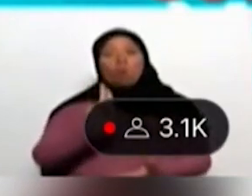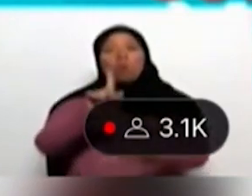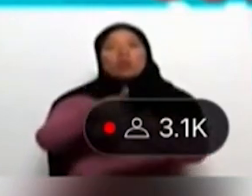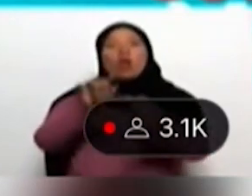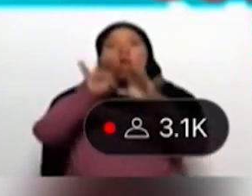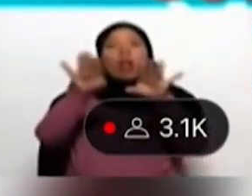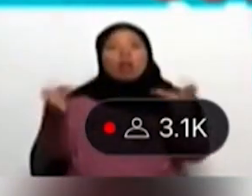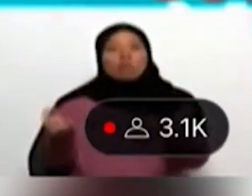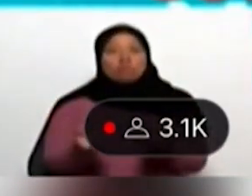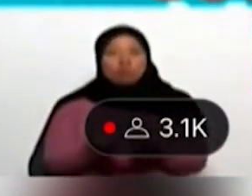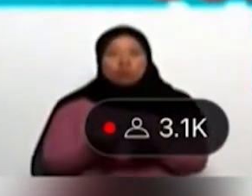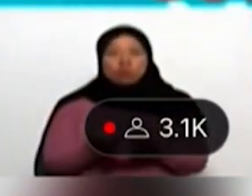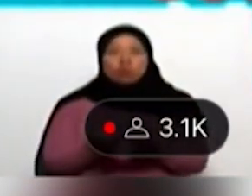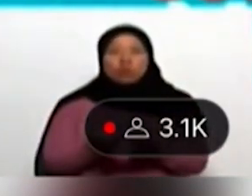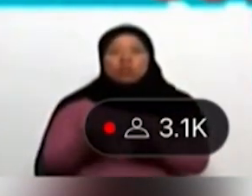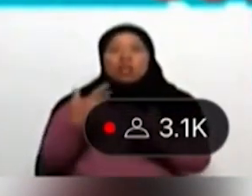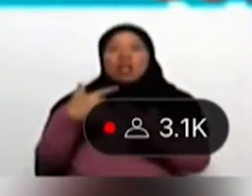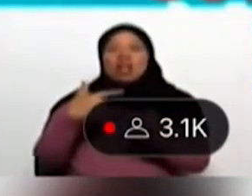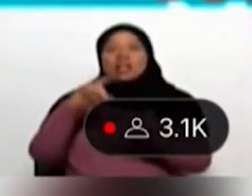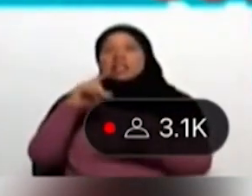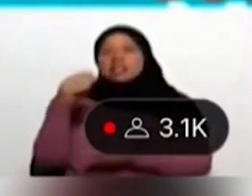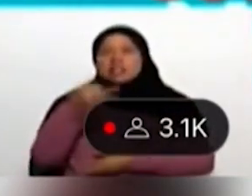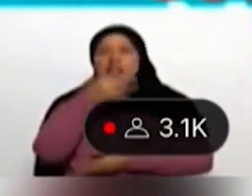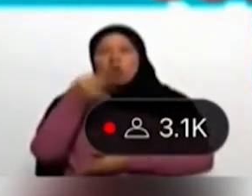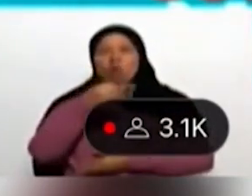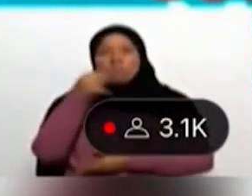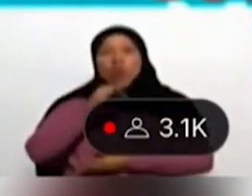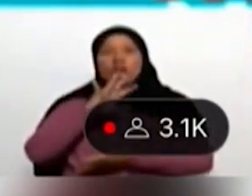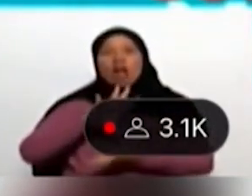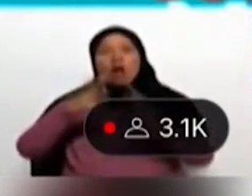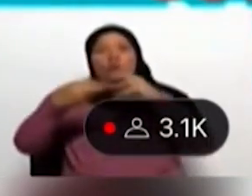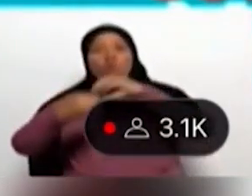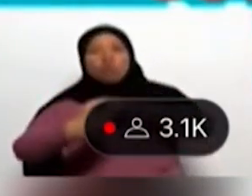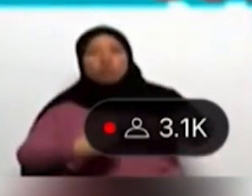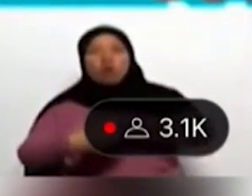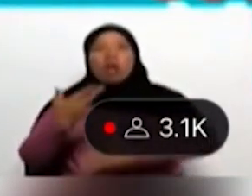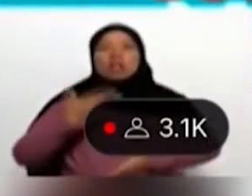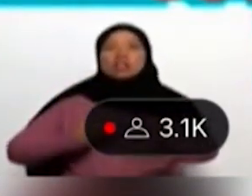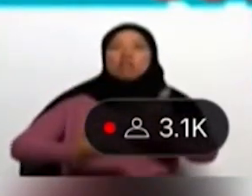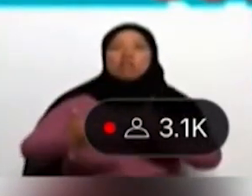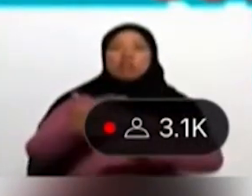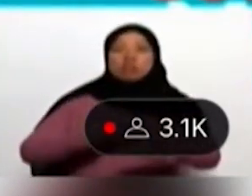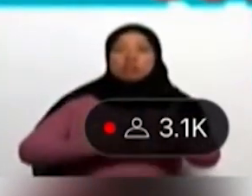en el mundo, dándole la vuelta siempre para ponerlas al servicio de la verdad.